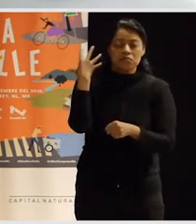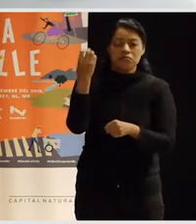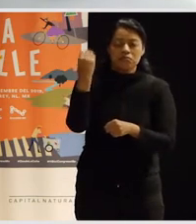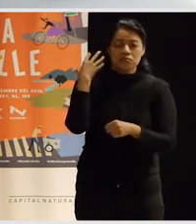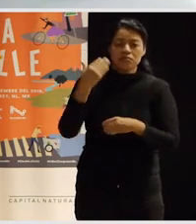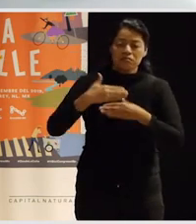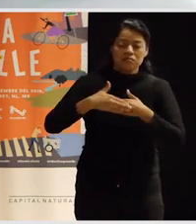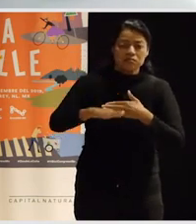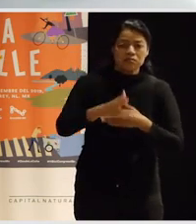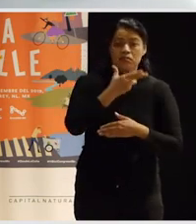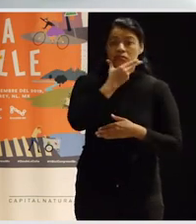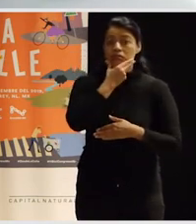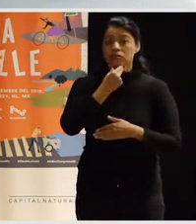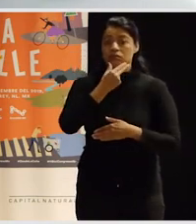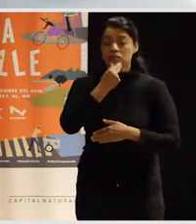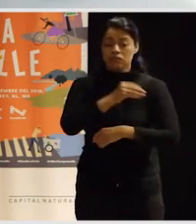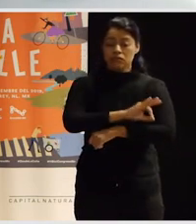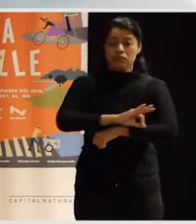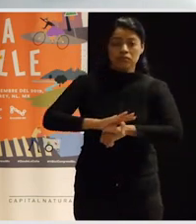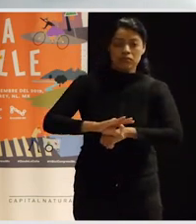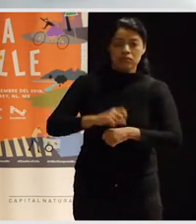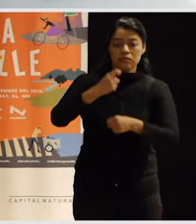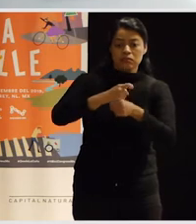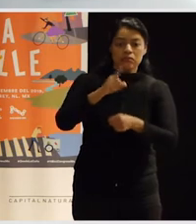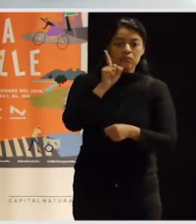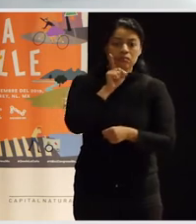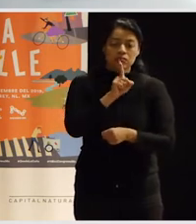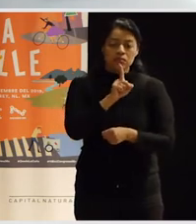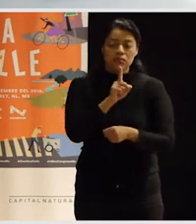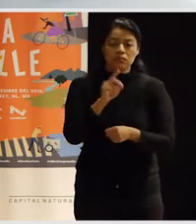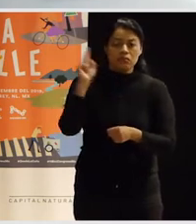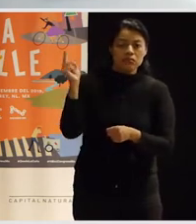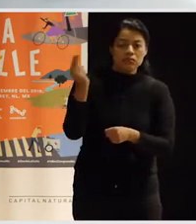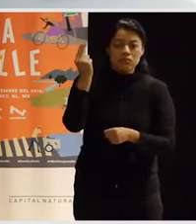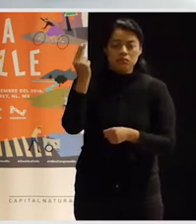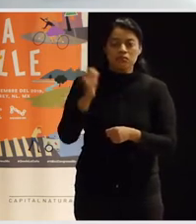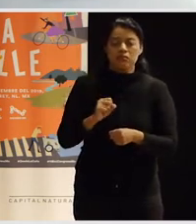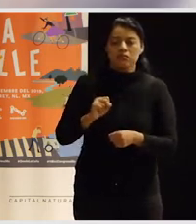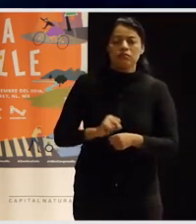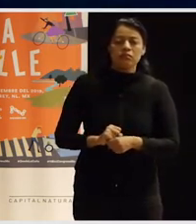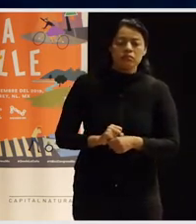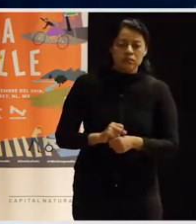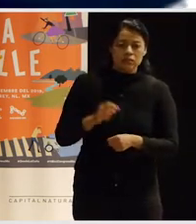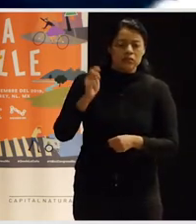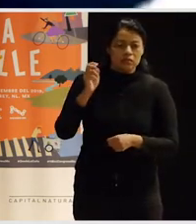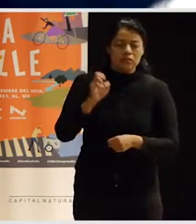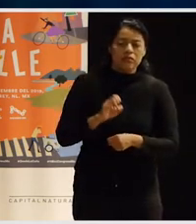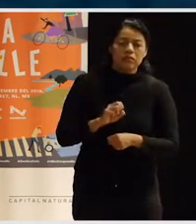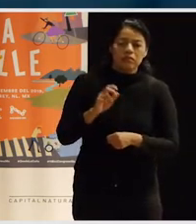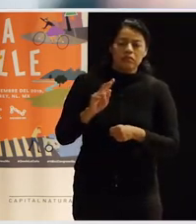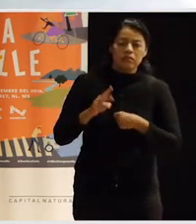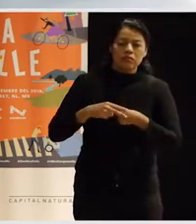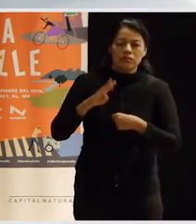eran de hombres arquitectos, ¿no? De hecho, la primera mujer arquitecta que vino a la Escuela de Arquitectura de San Sebastián, del País Vasco, que yo soy de allí,